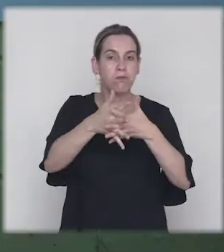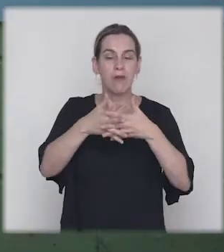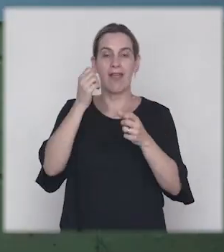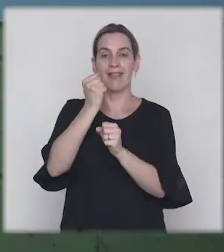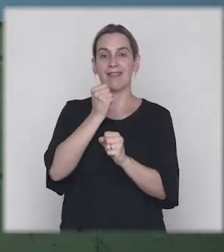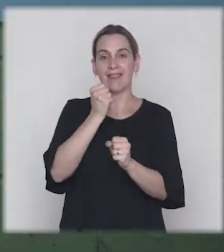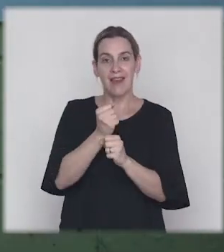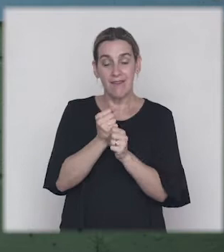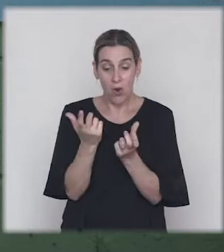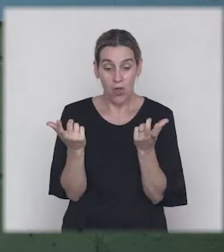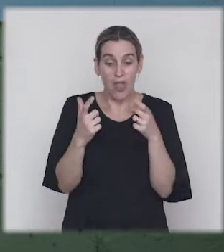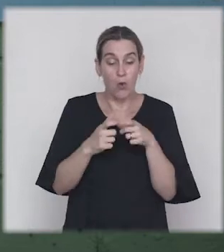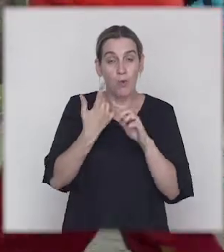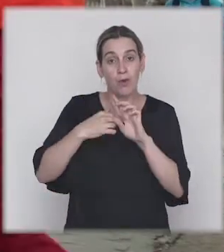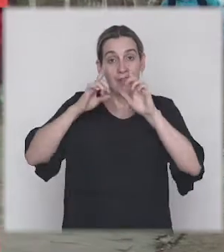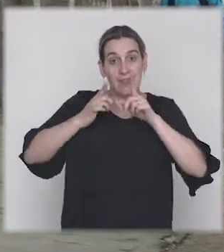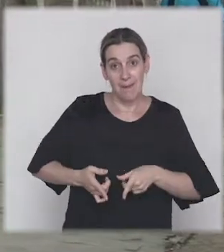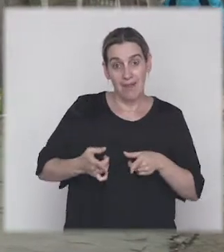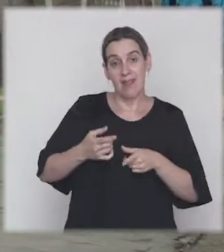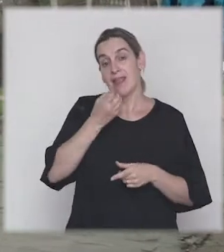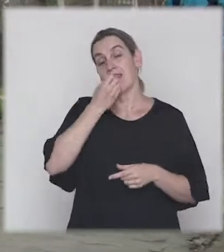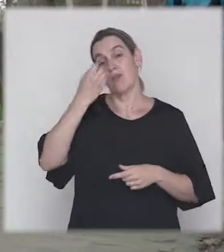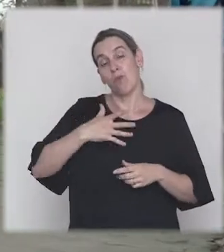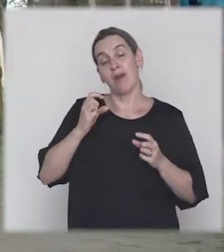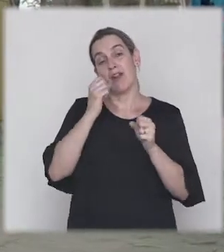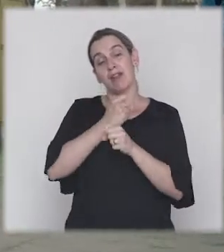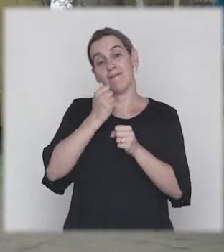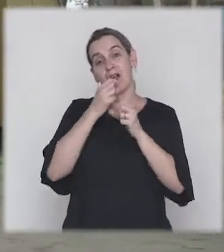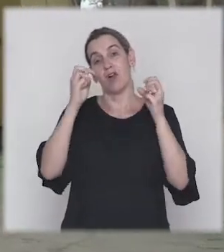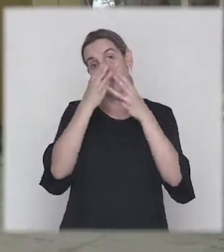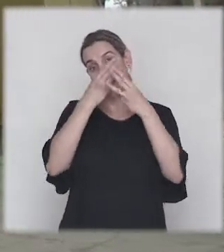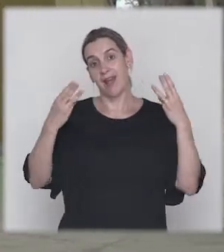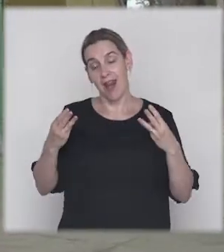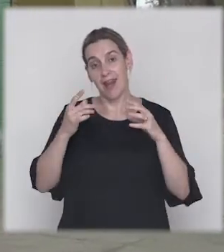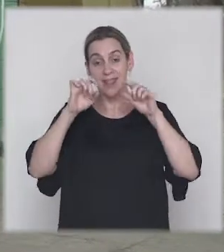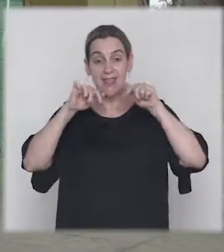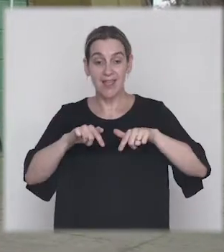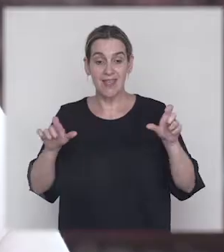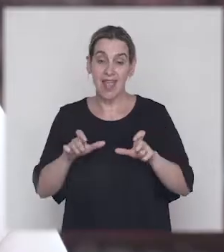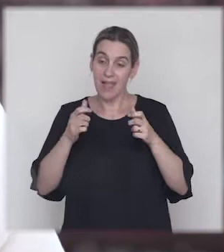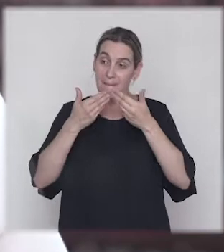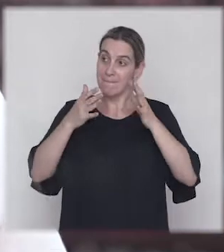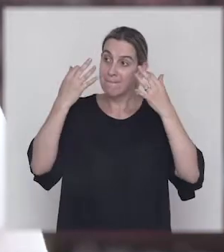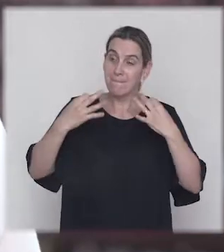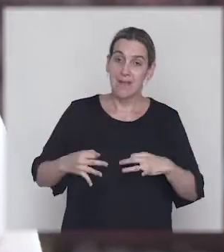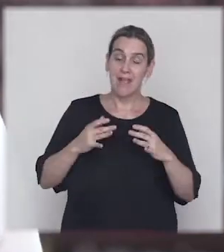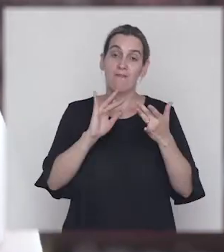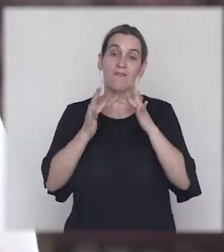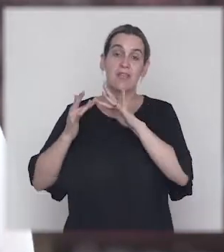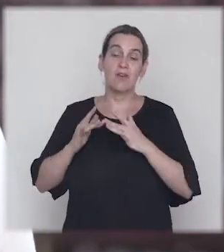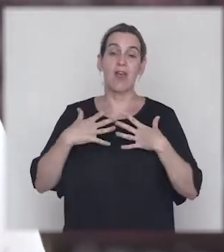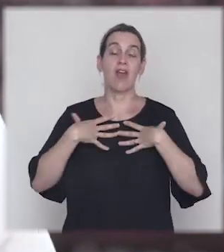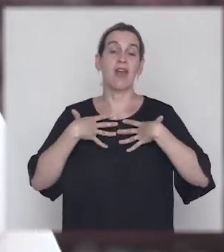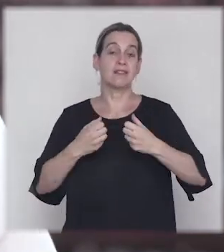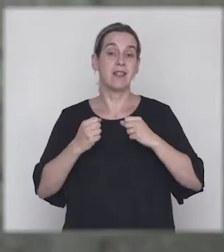el trabajo del colectivo y el trabajo en general, y bueno, en este caso, particularmente vinculado